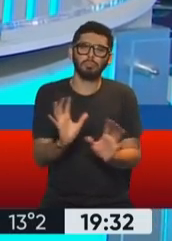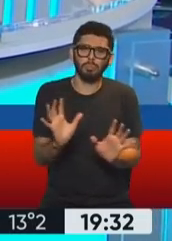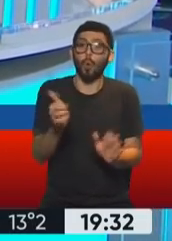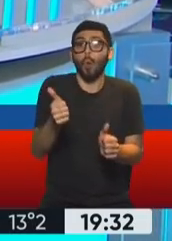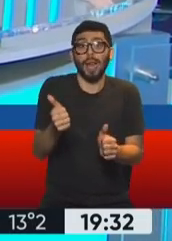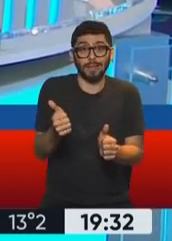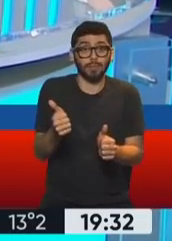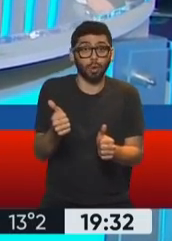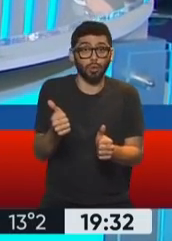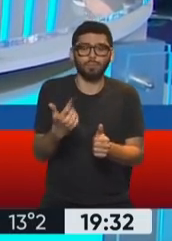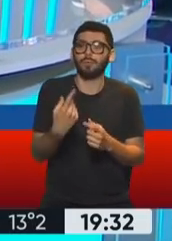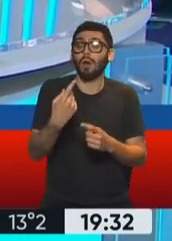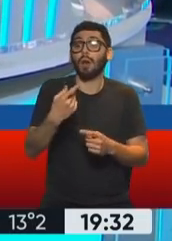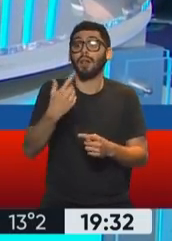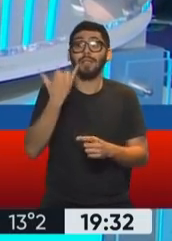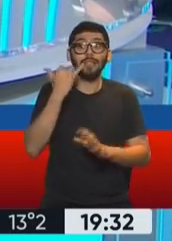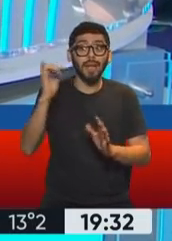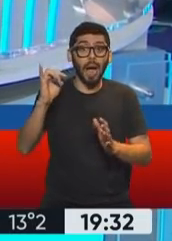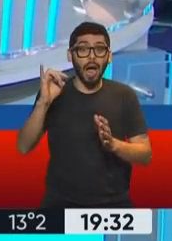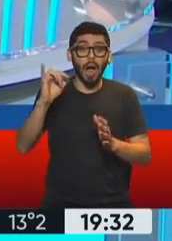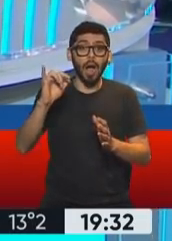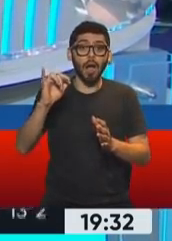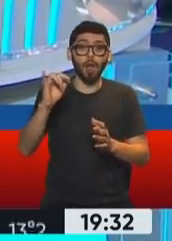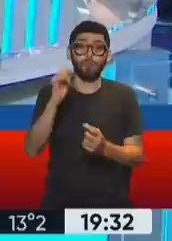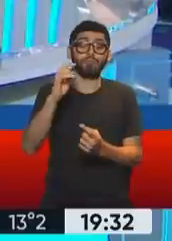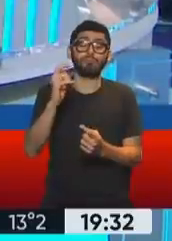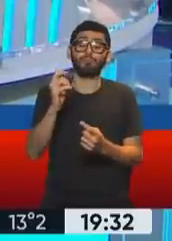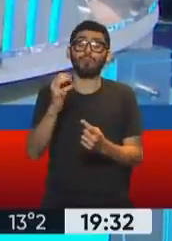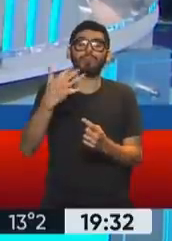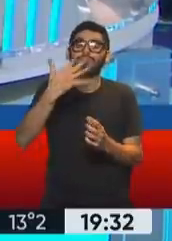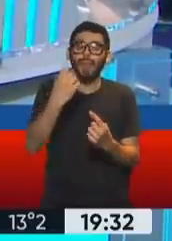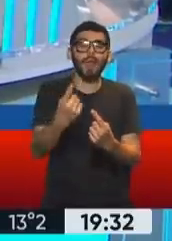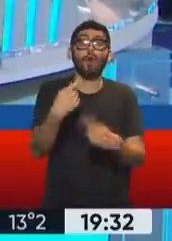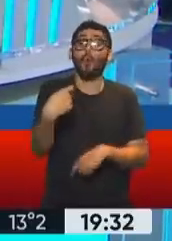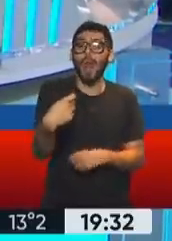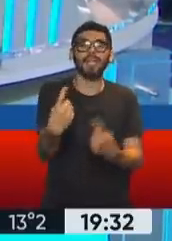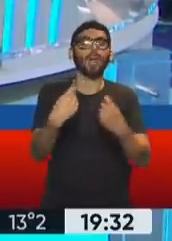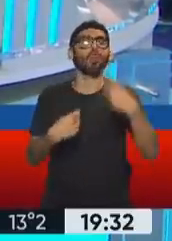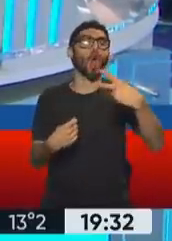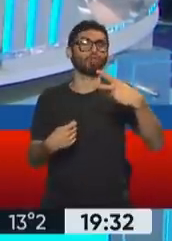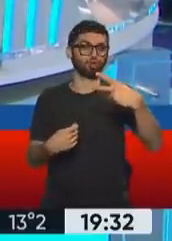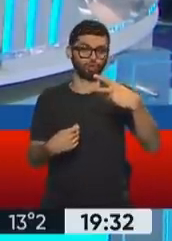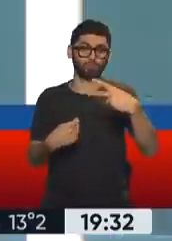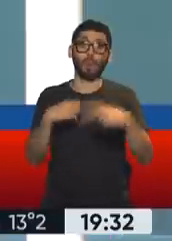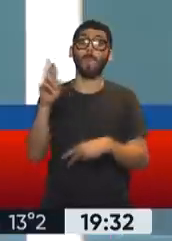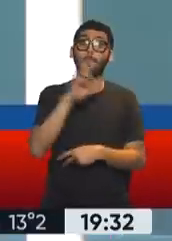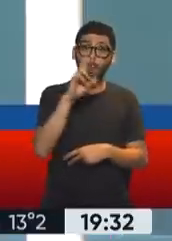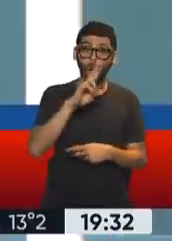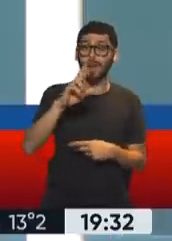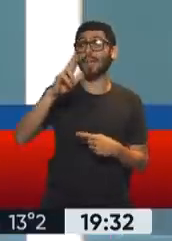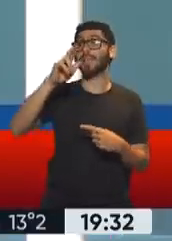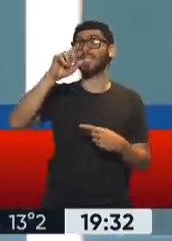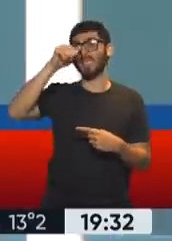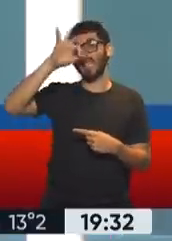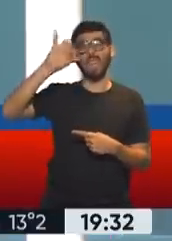porque además es bien fácil jubilarse si ya cumplís con los dos requisitos que tenés que cumplir en la Argentina. Si tenés, si sos mujer, tenés más de 60